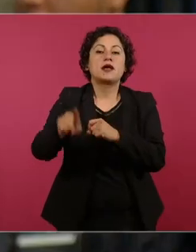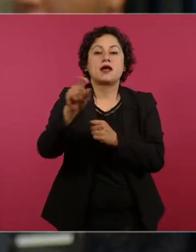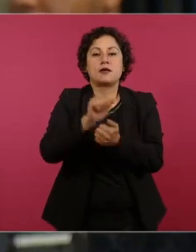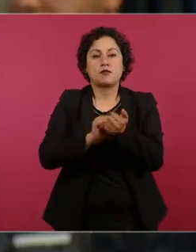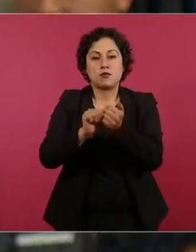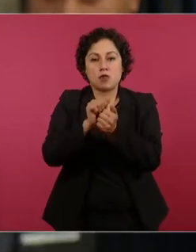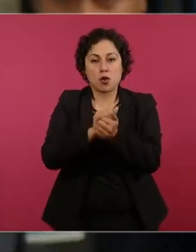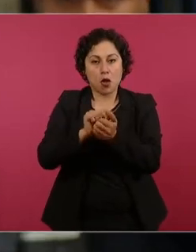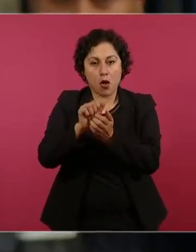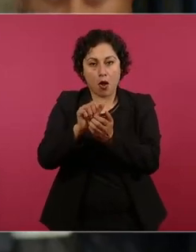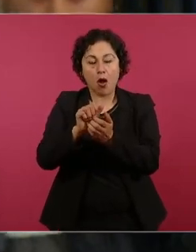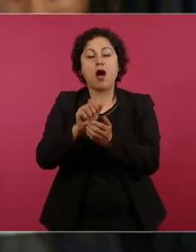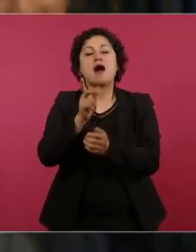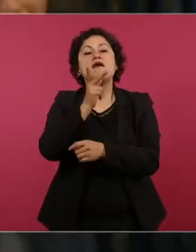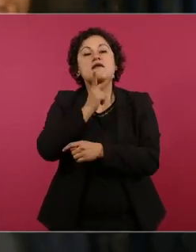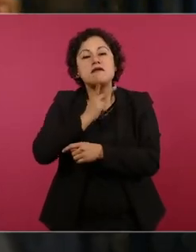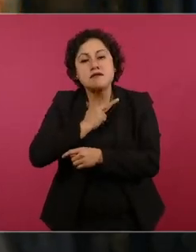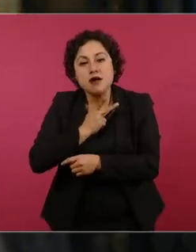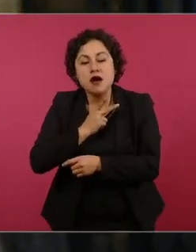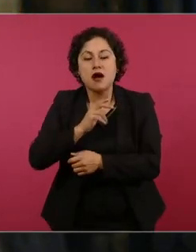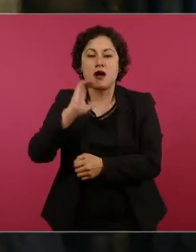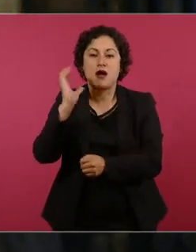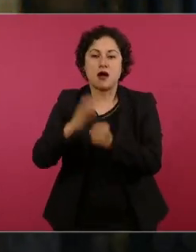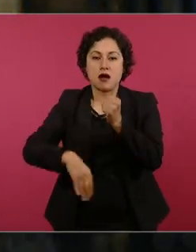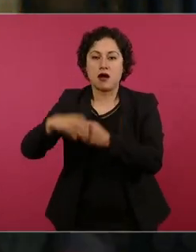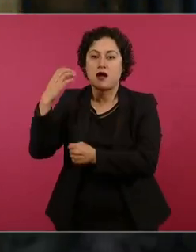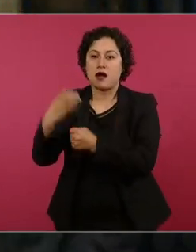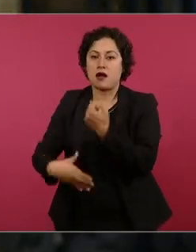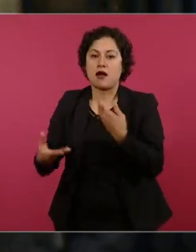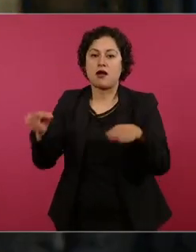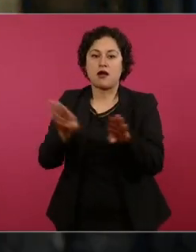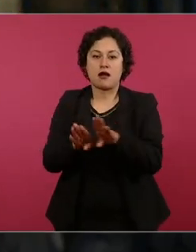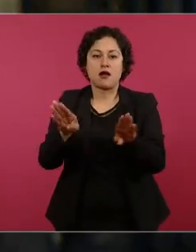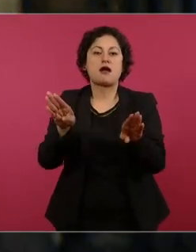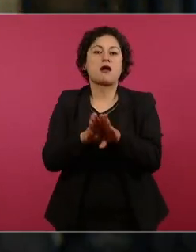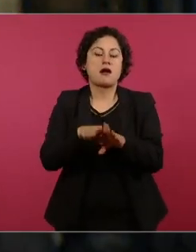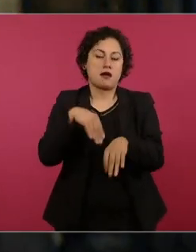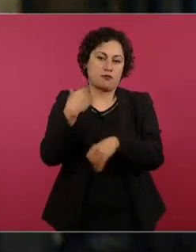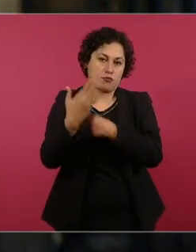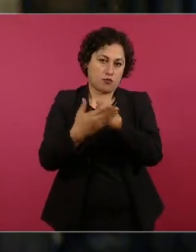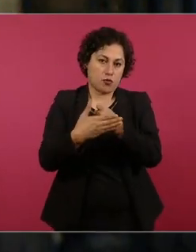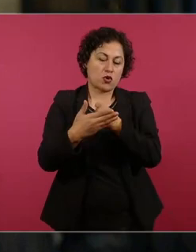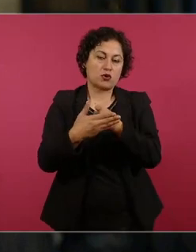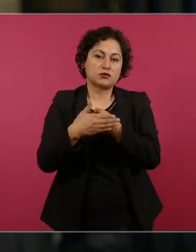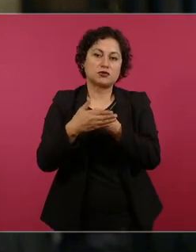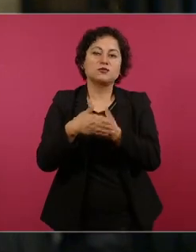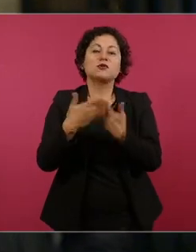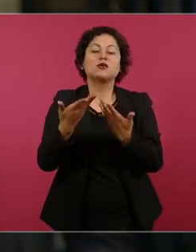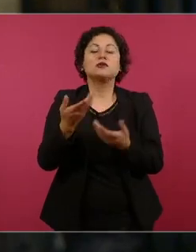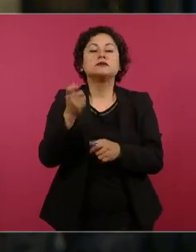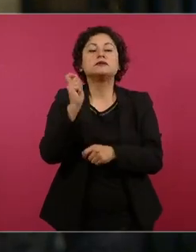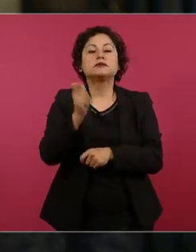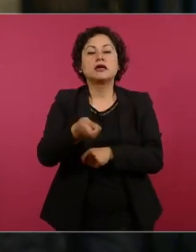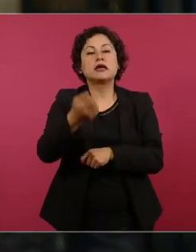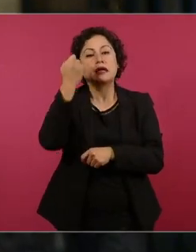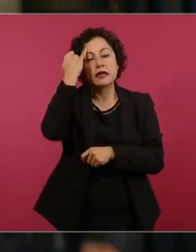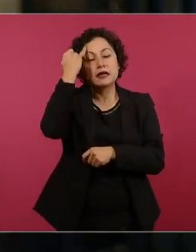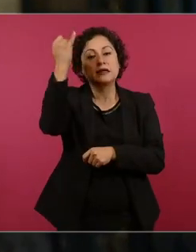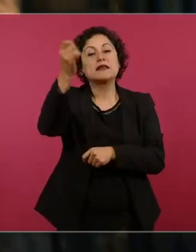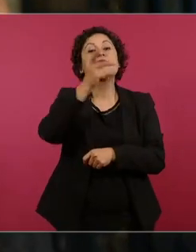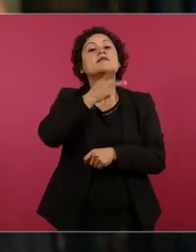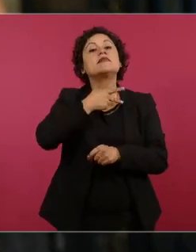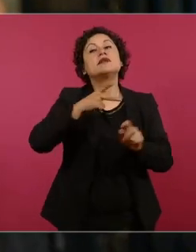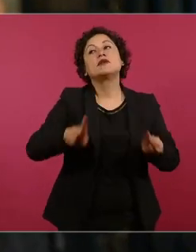importación masiva de combustible y que va a seguir otra vez en la lógica de vender el petróleo al exterior